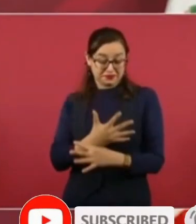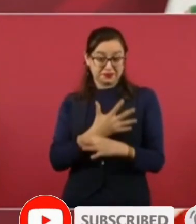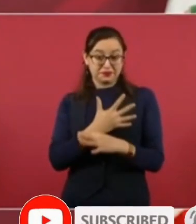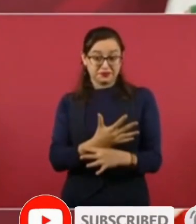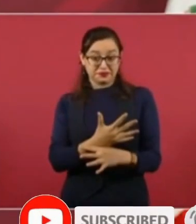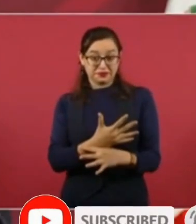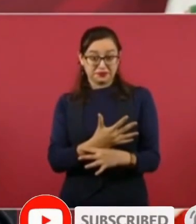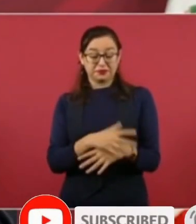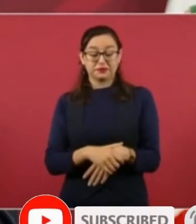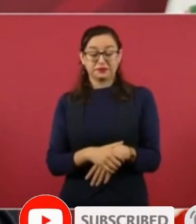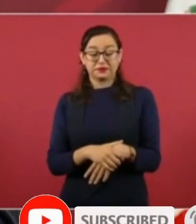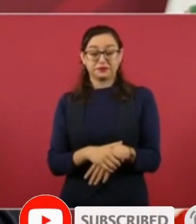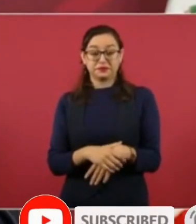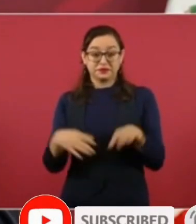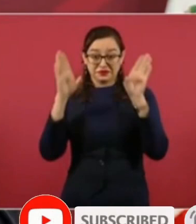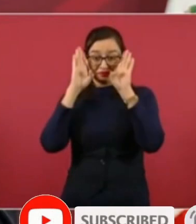conservador